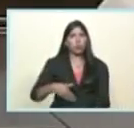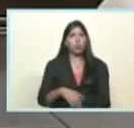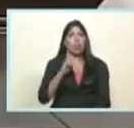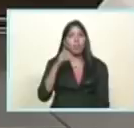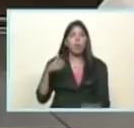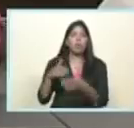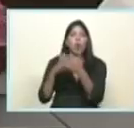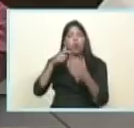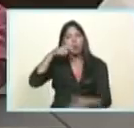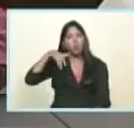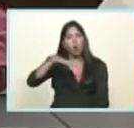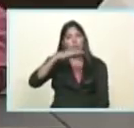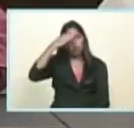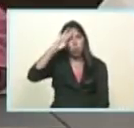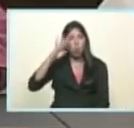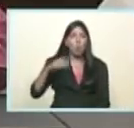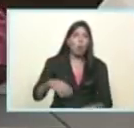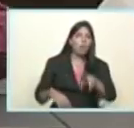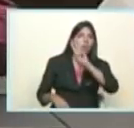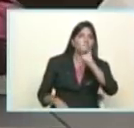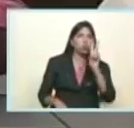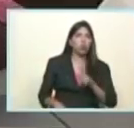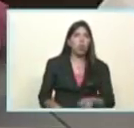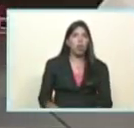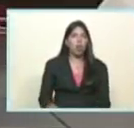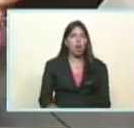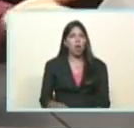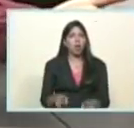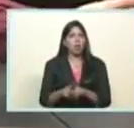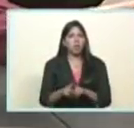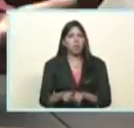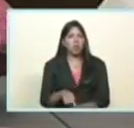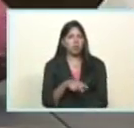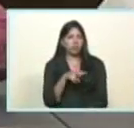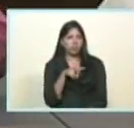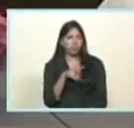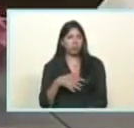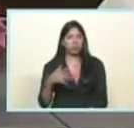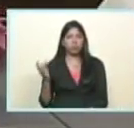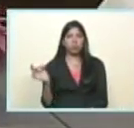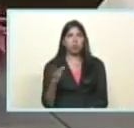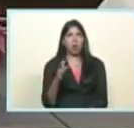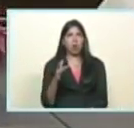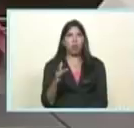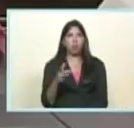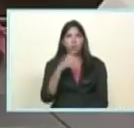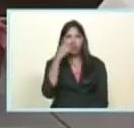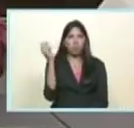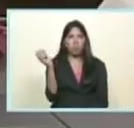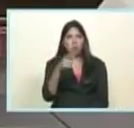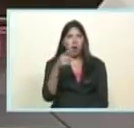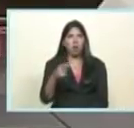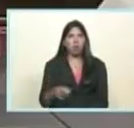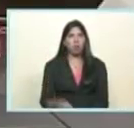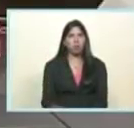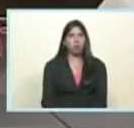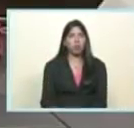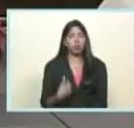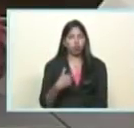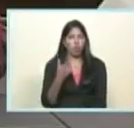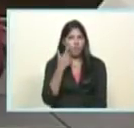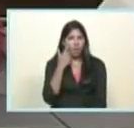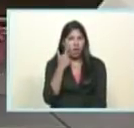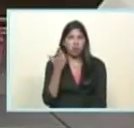el pueblo de Venezuela, es el desprecio que sienten por nosotros. Cuando yo veo,